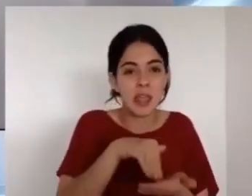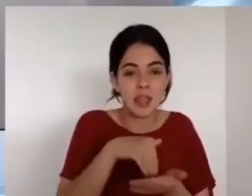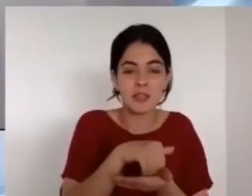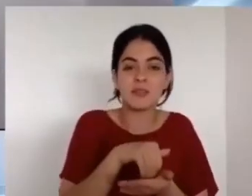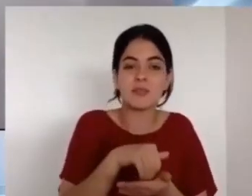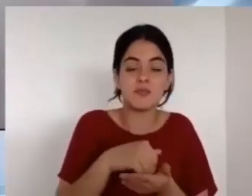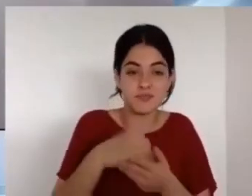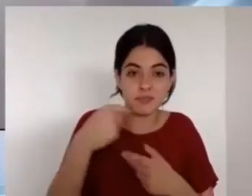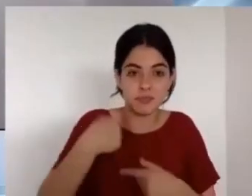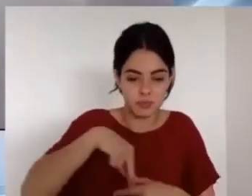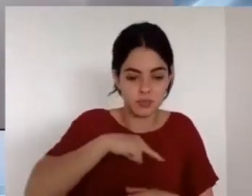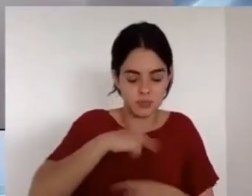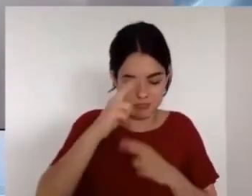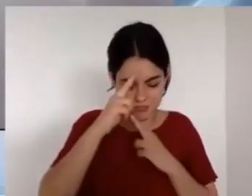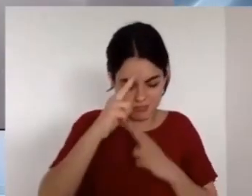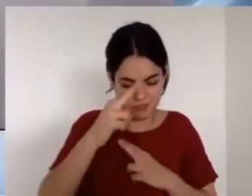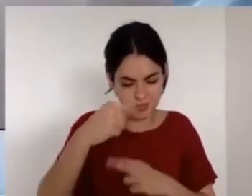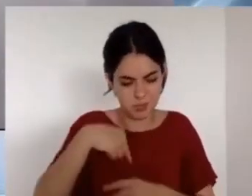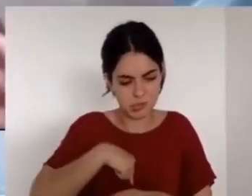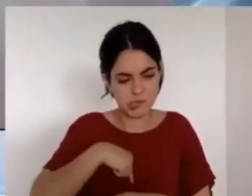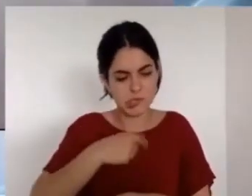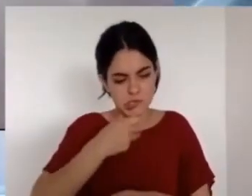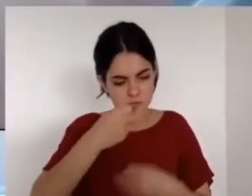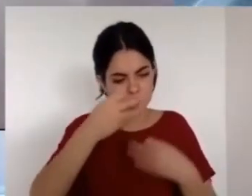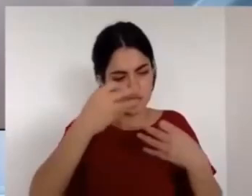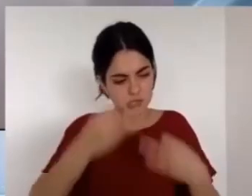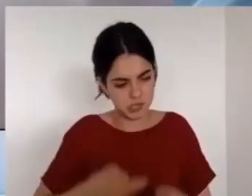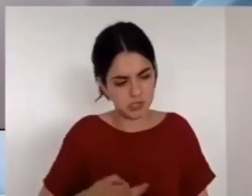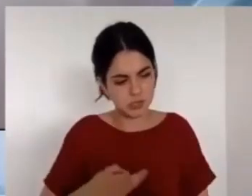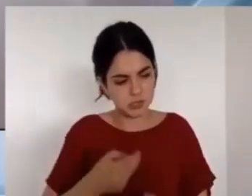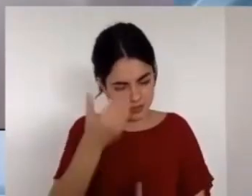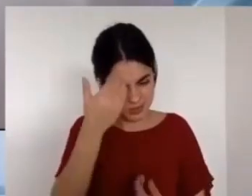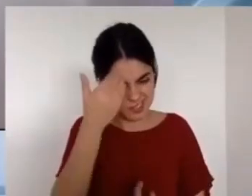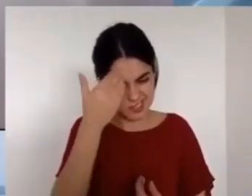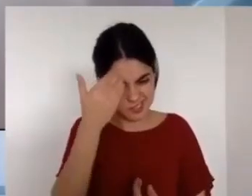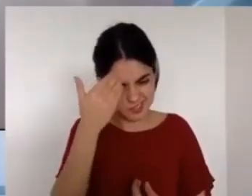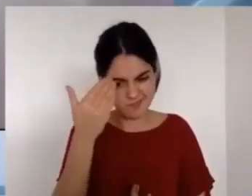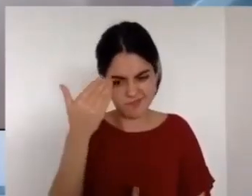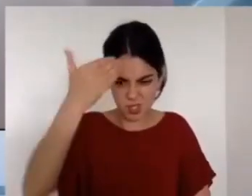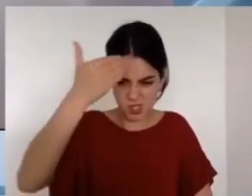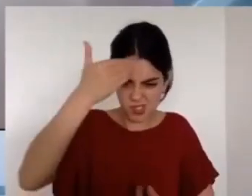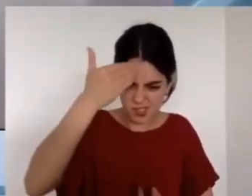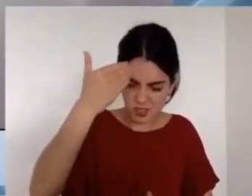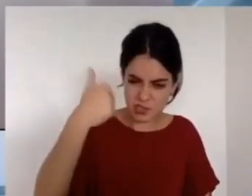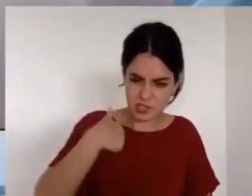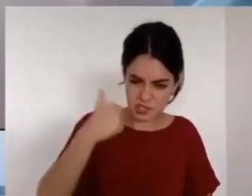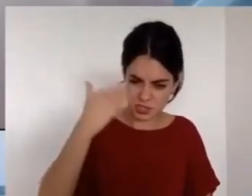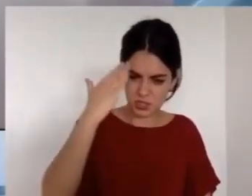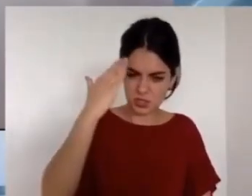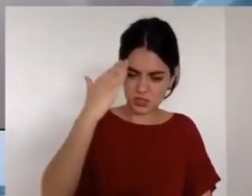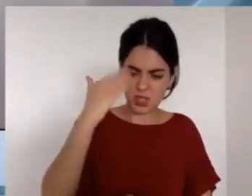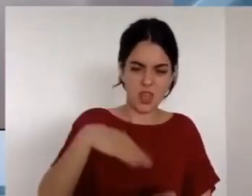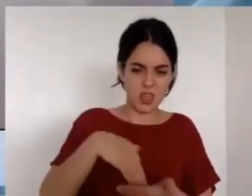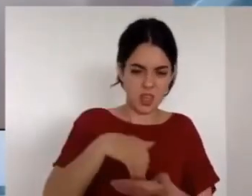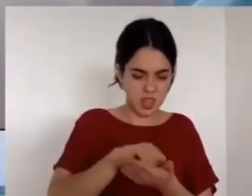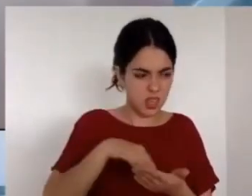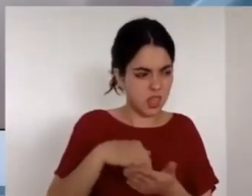Humillarse significa estar sumiso a la palabra de Dios.